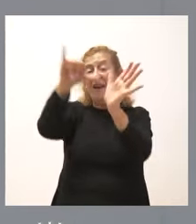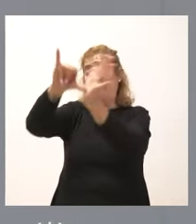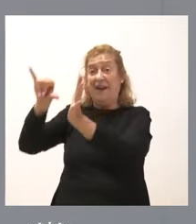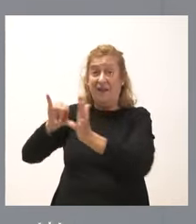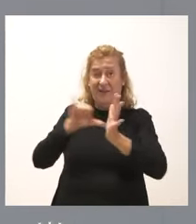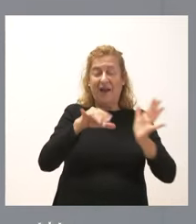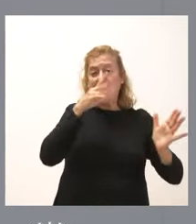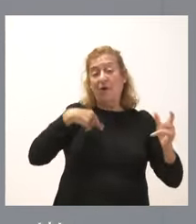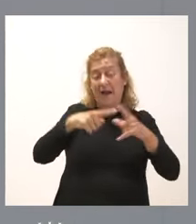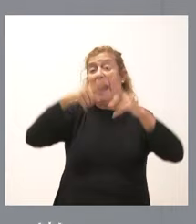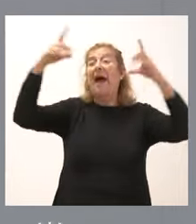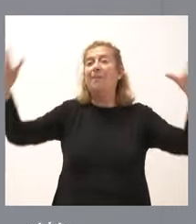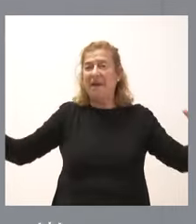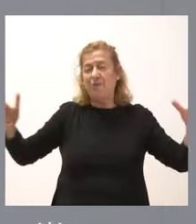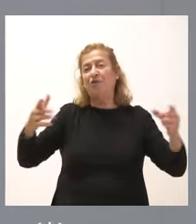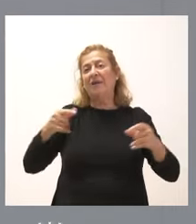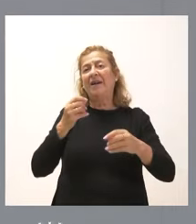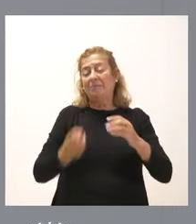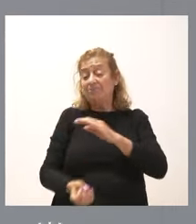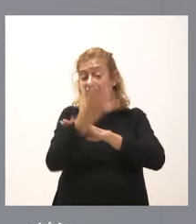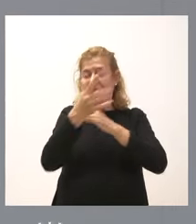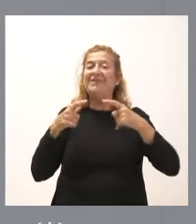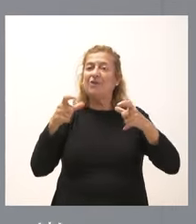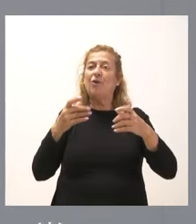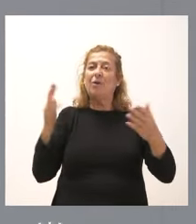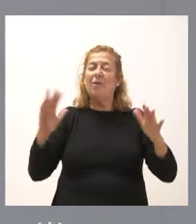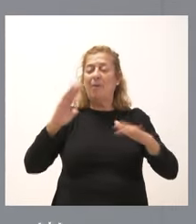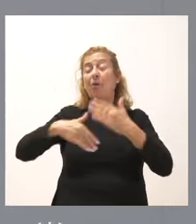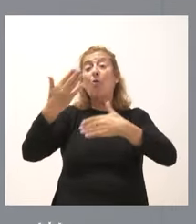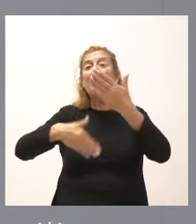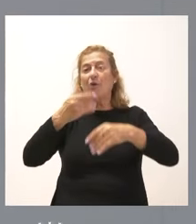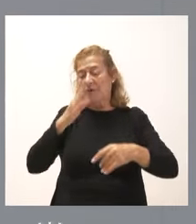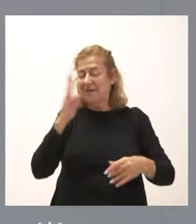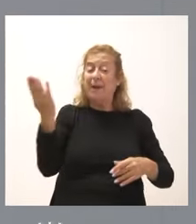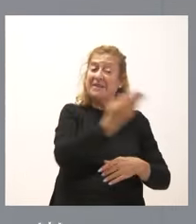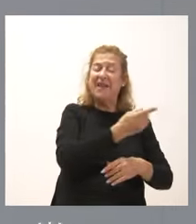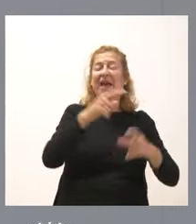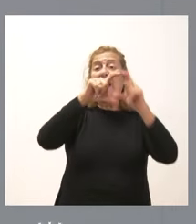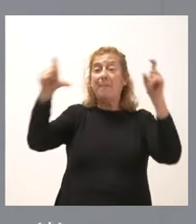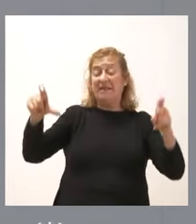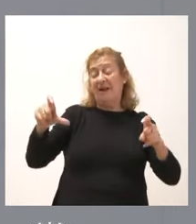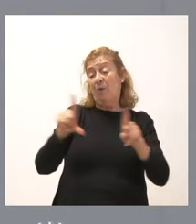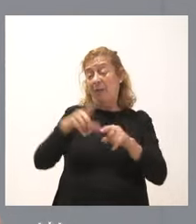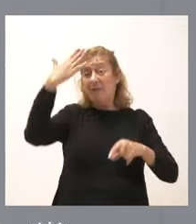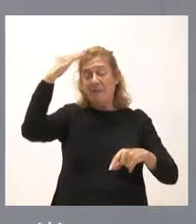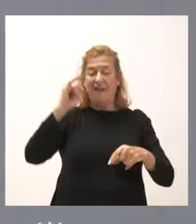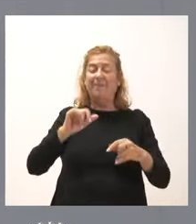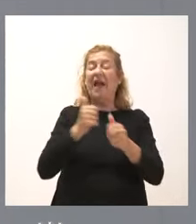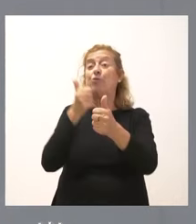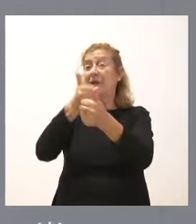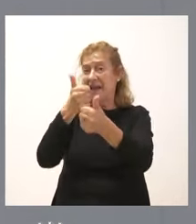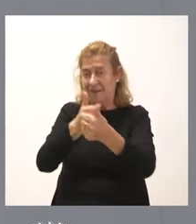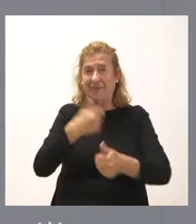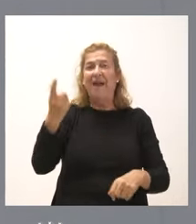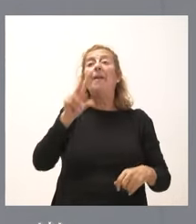anclemos en el territorio el sector productivo, tanto a través de las empresas principales como de las empresas auxiliares. 25.000